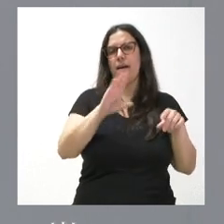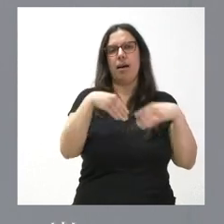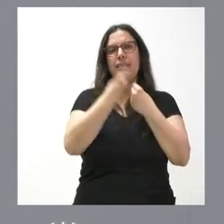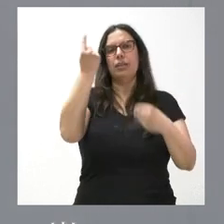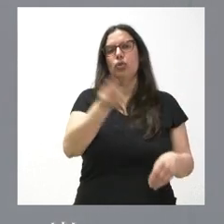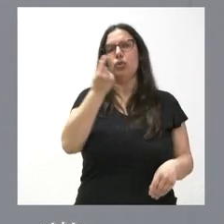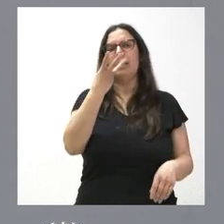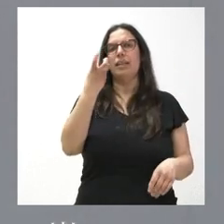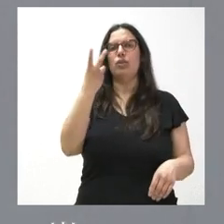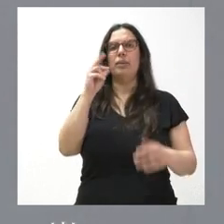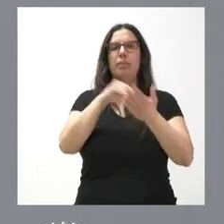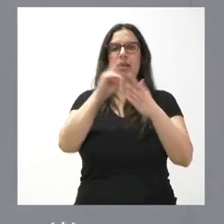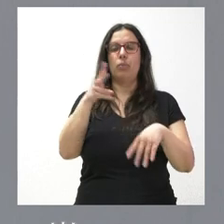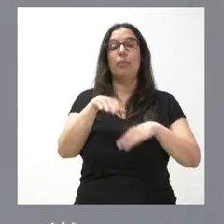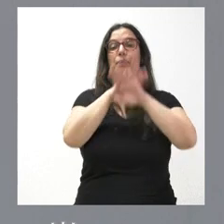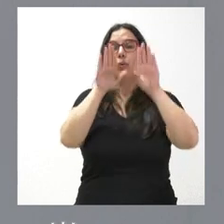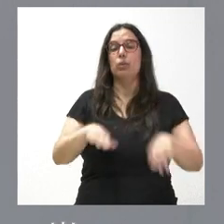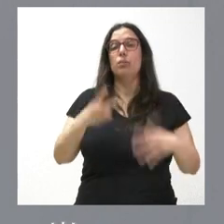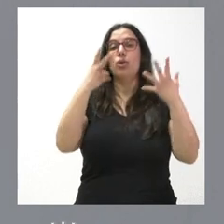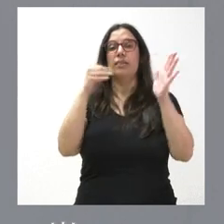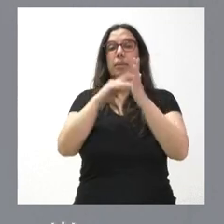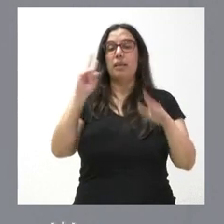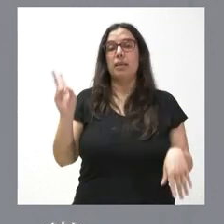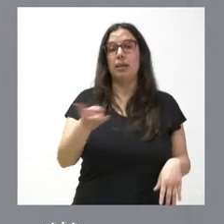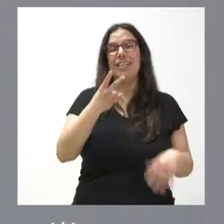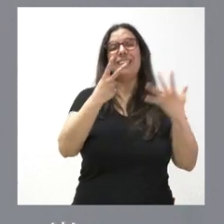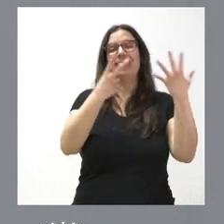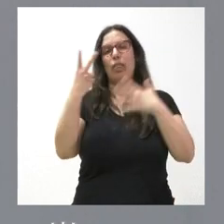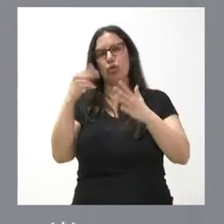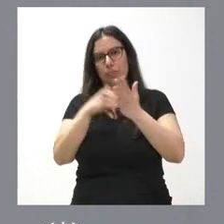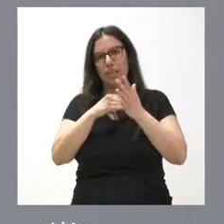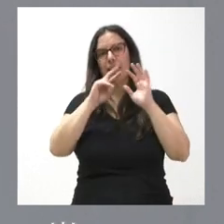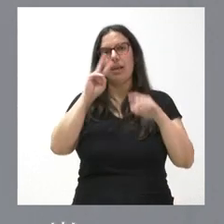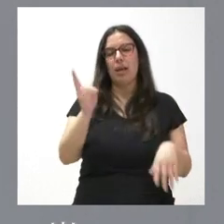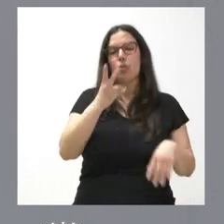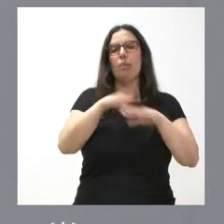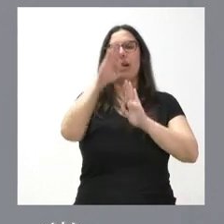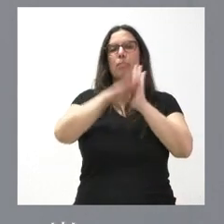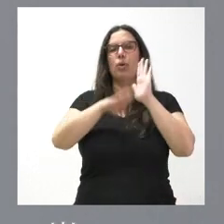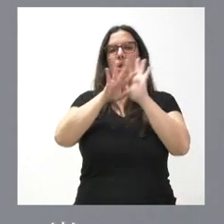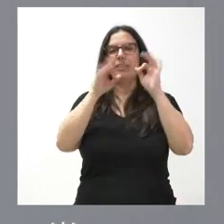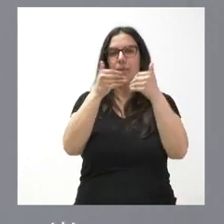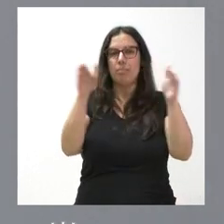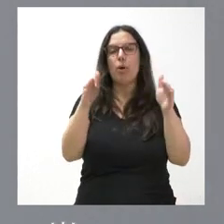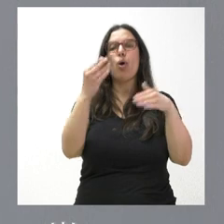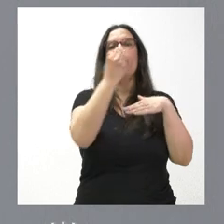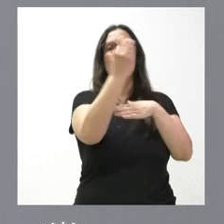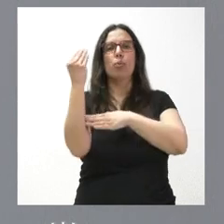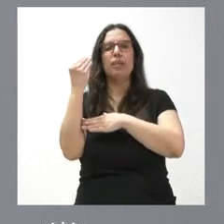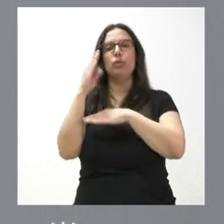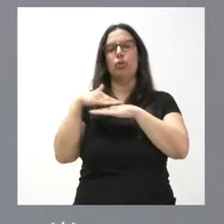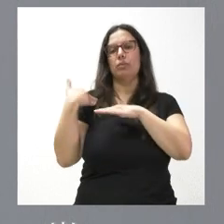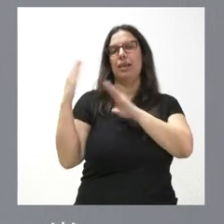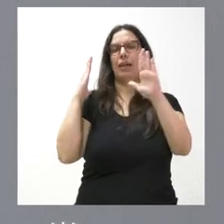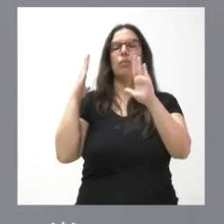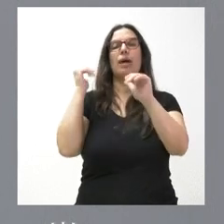de 320.000 euros. Y, finalmente, 70.000 euros, 72.000 en concreto, para el programa de apertura de monumentos en la Semana Santa.